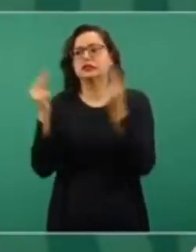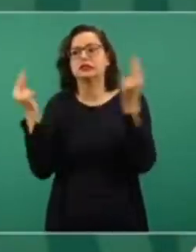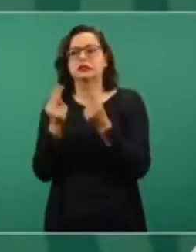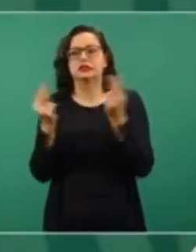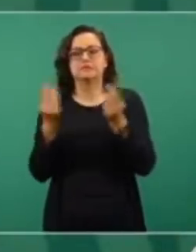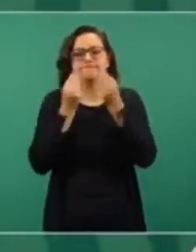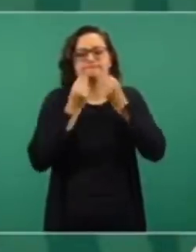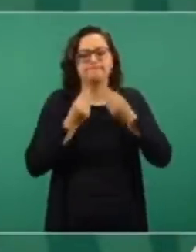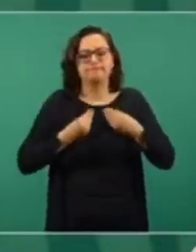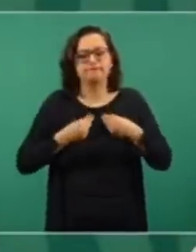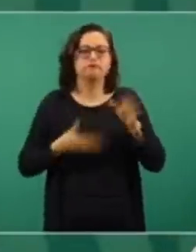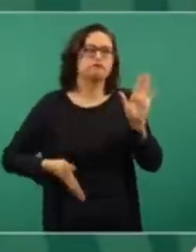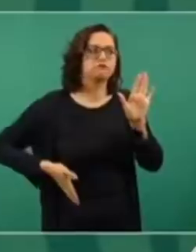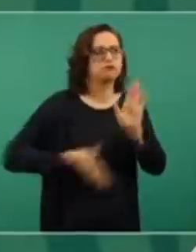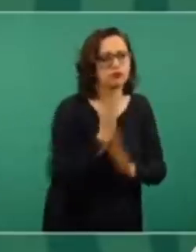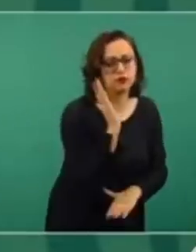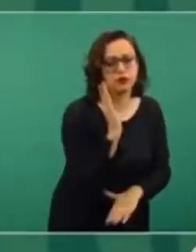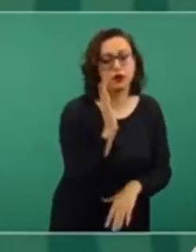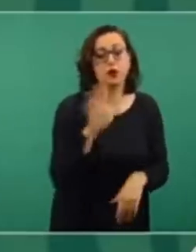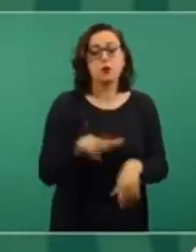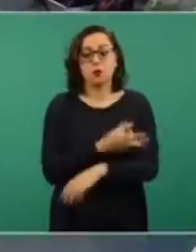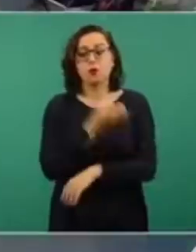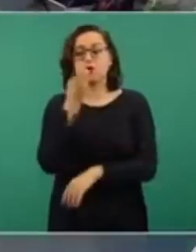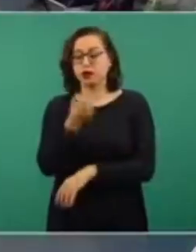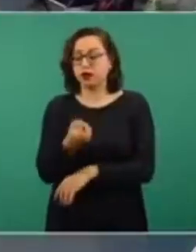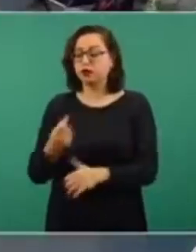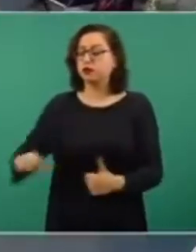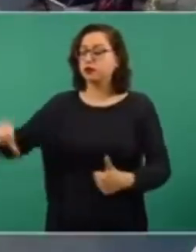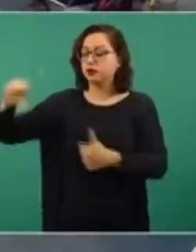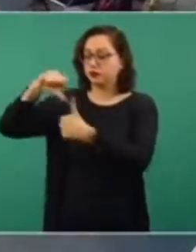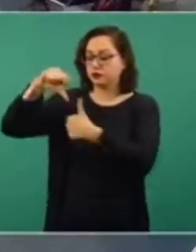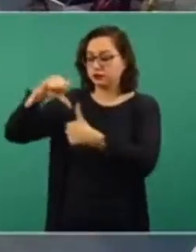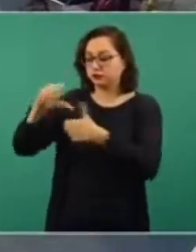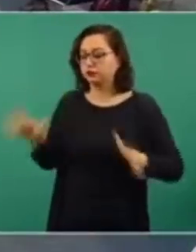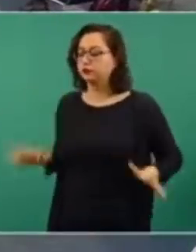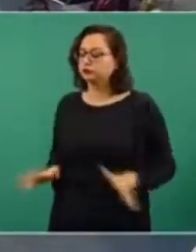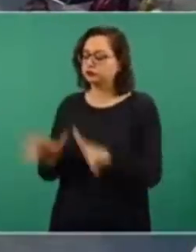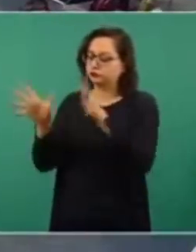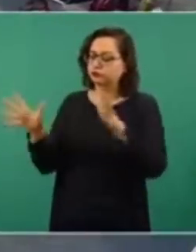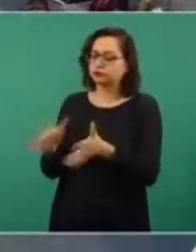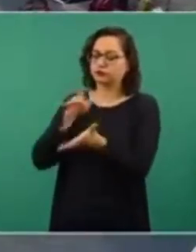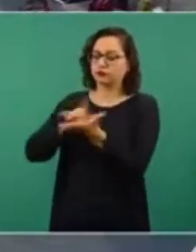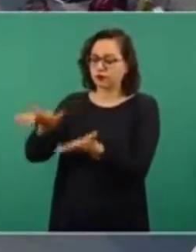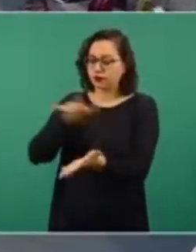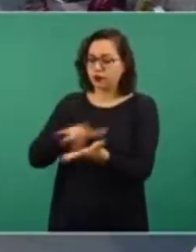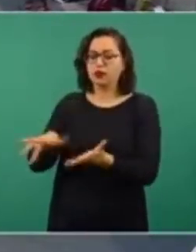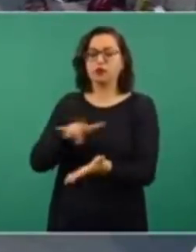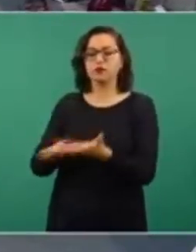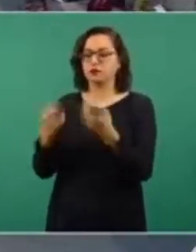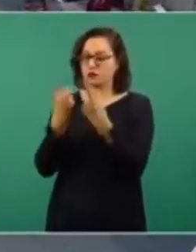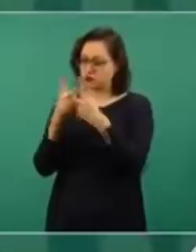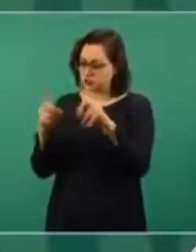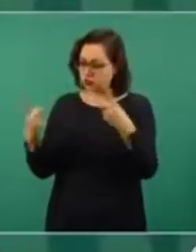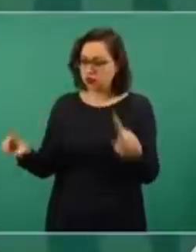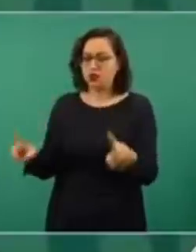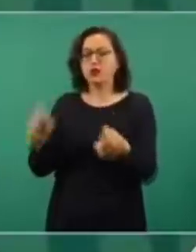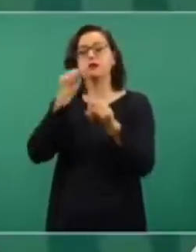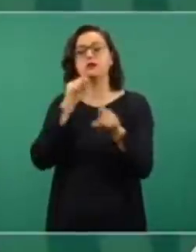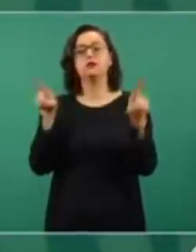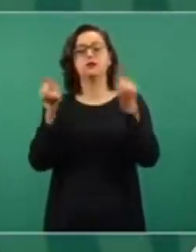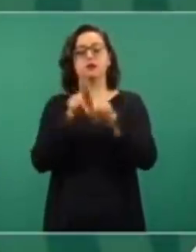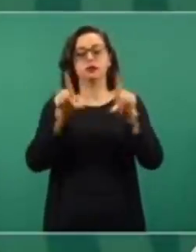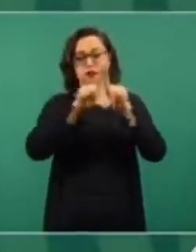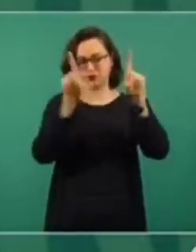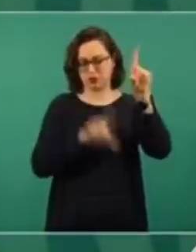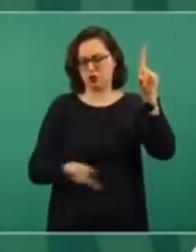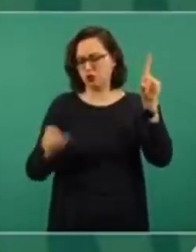de Centroamérica y del sur de México, en especial